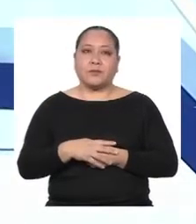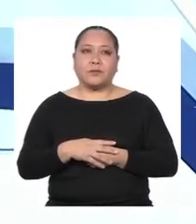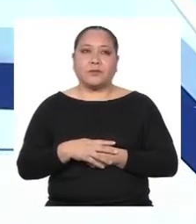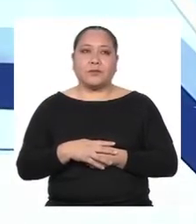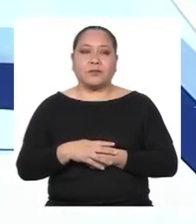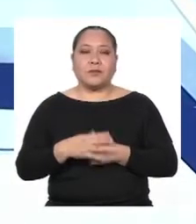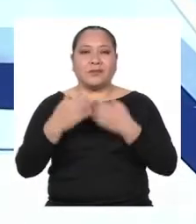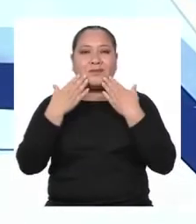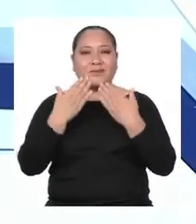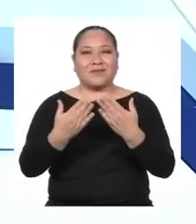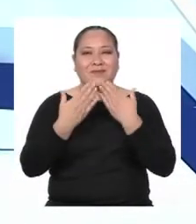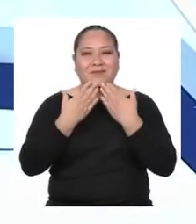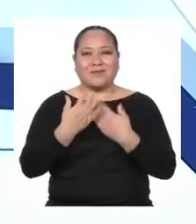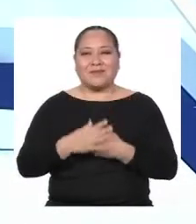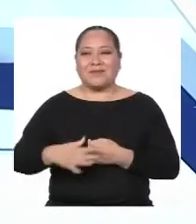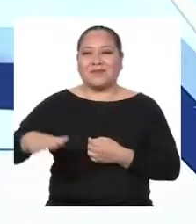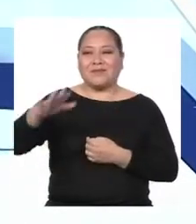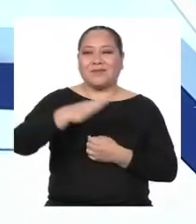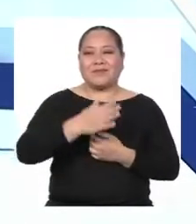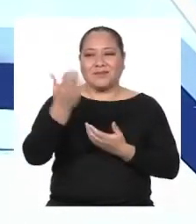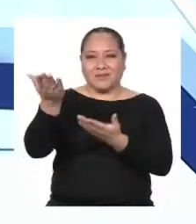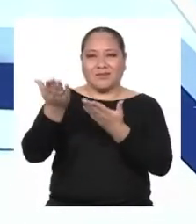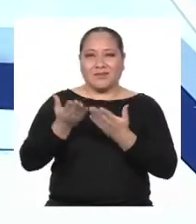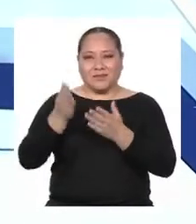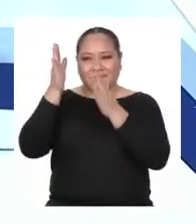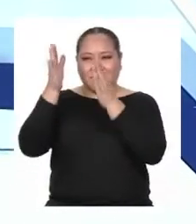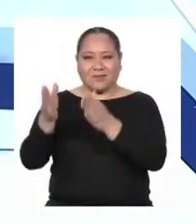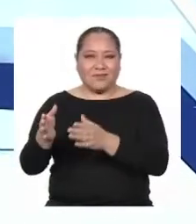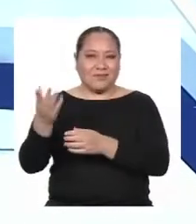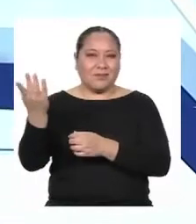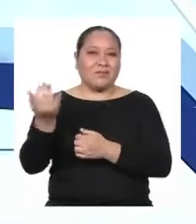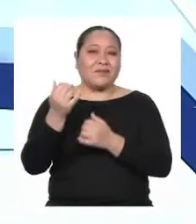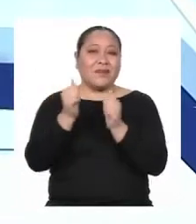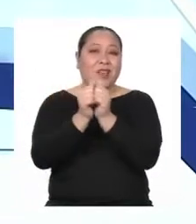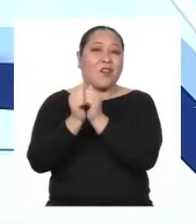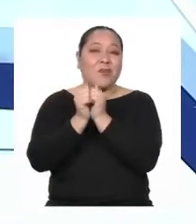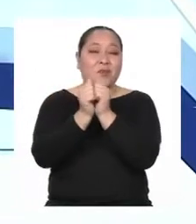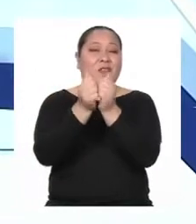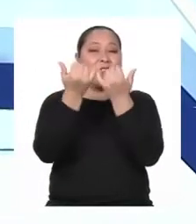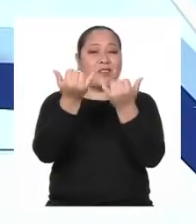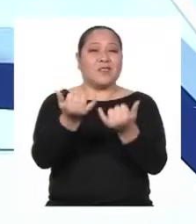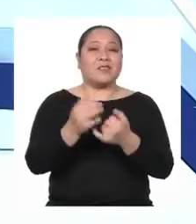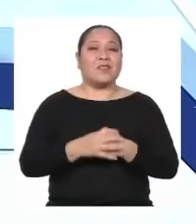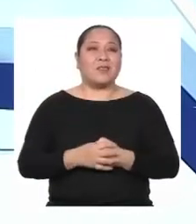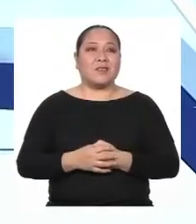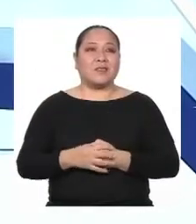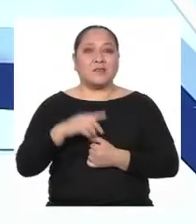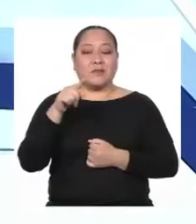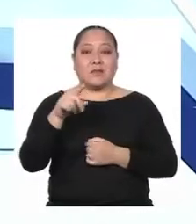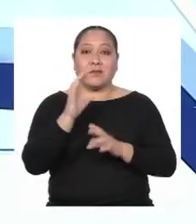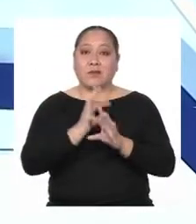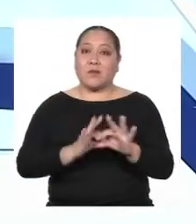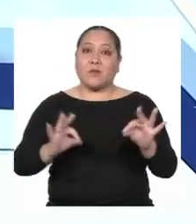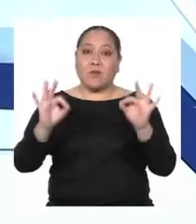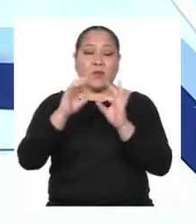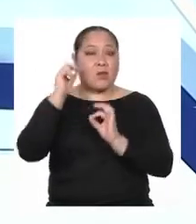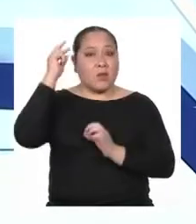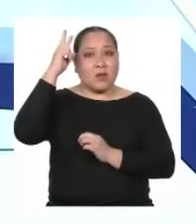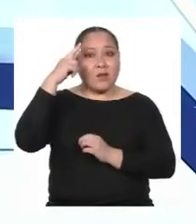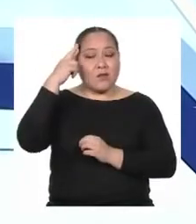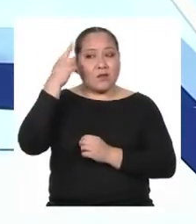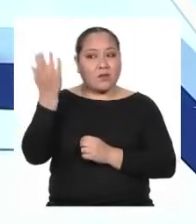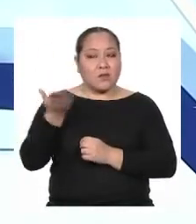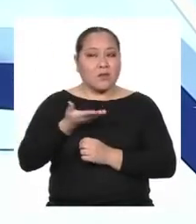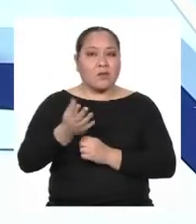Muchas gracias a nuestras invitadas e invitados Por acompañarnos el día de hoy Y qué importantes reflexiones nos